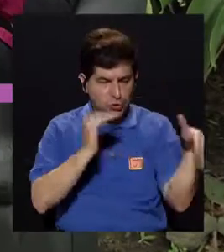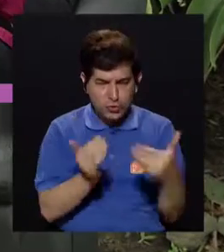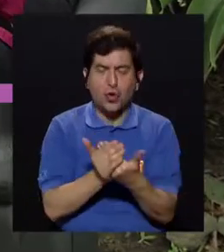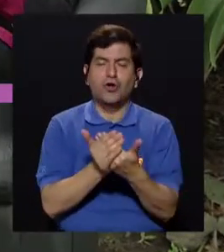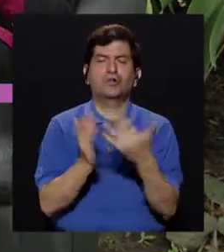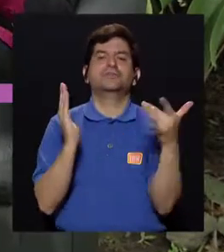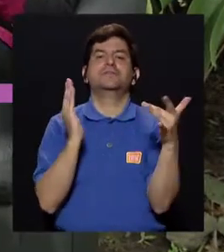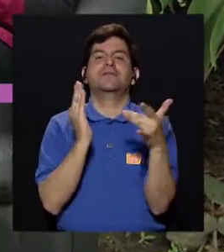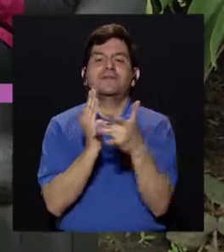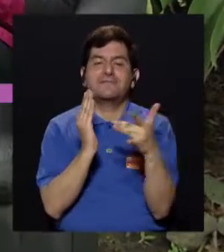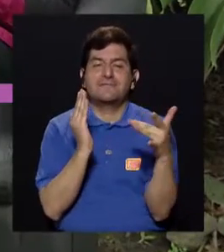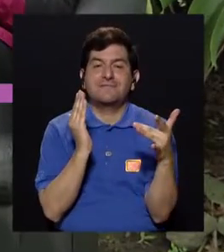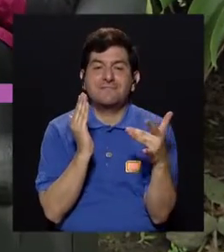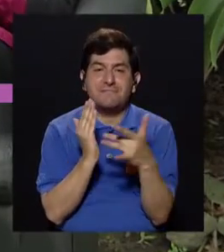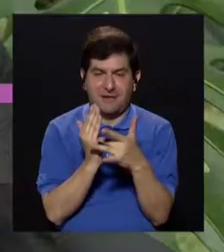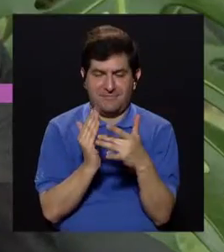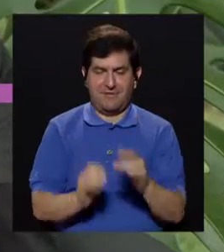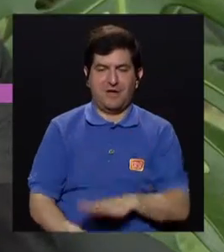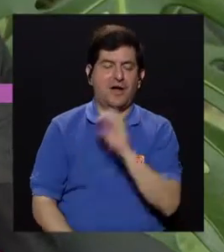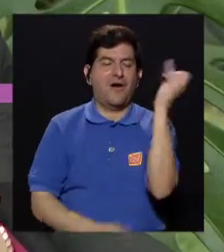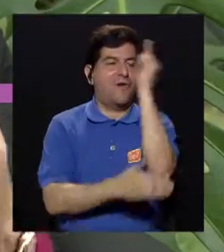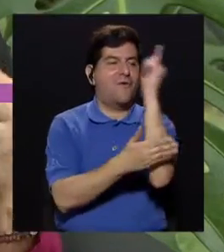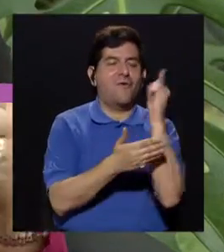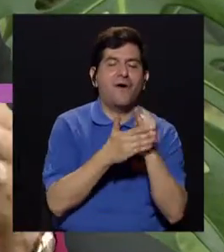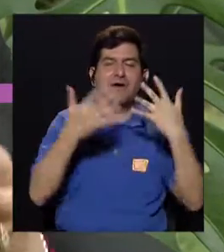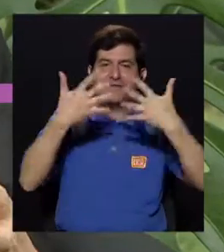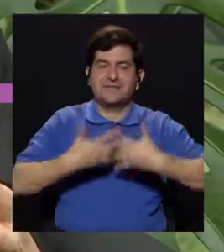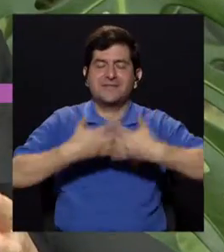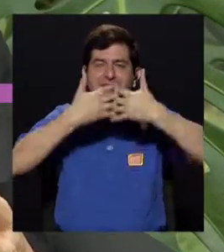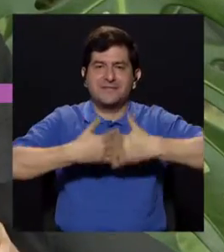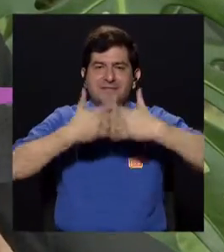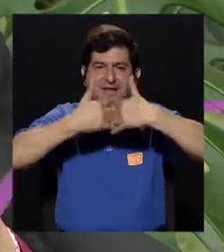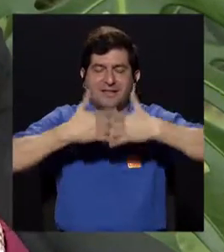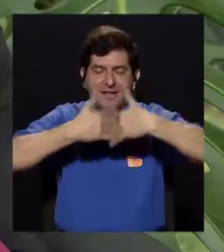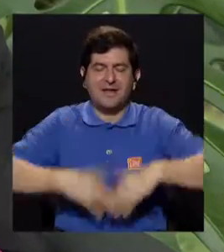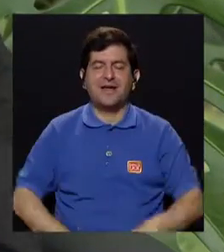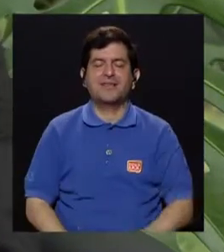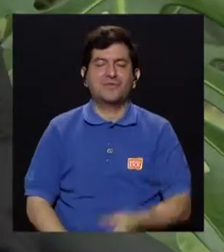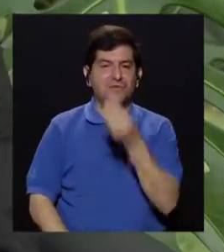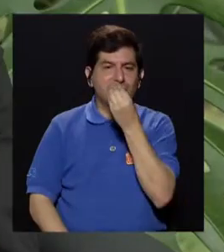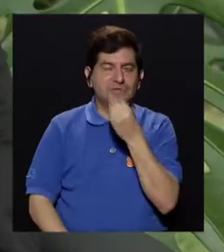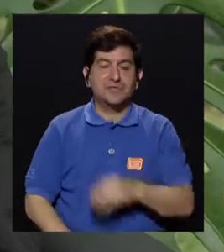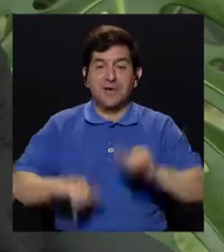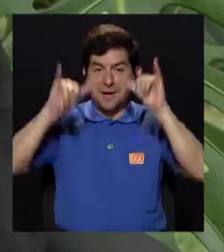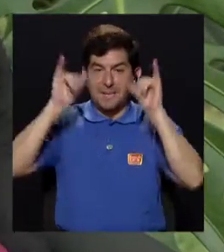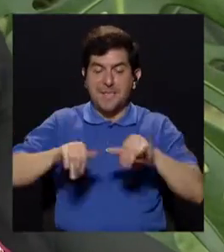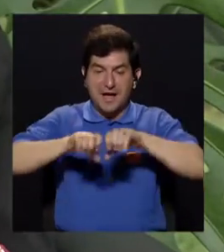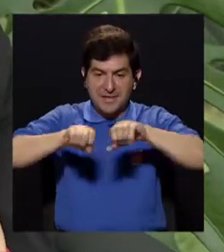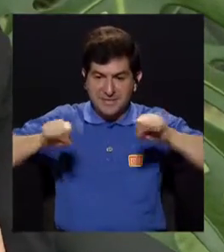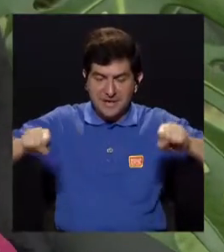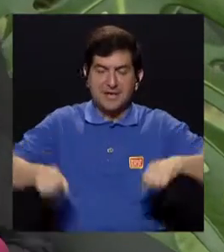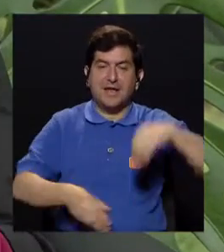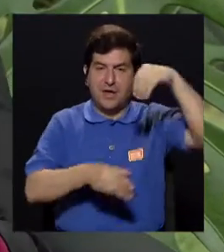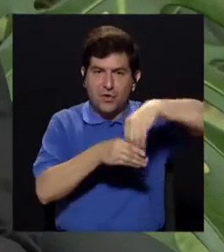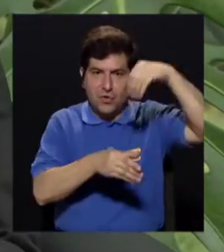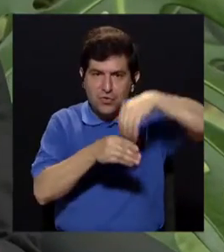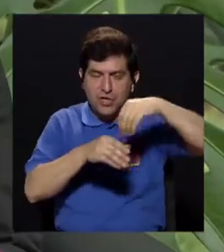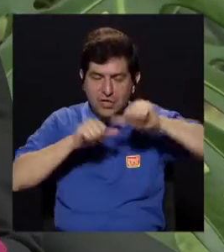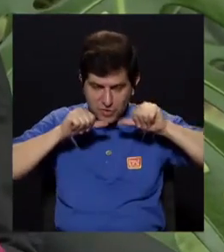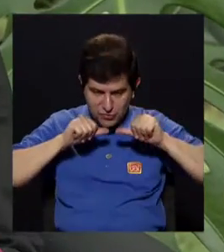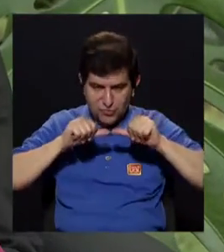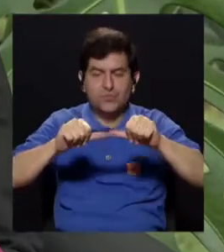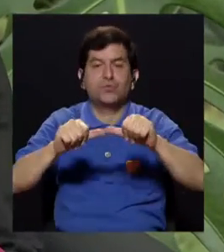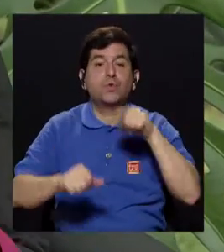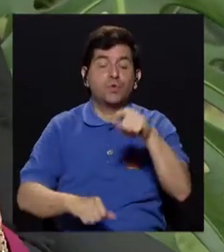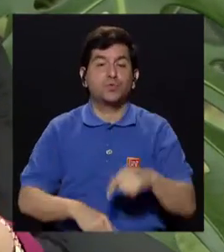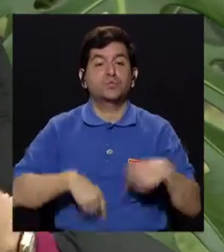una de las técnicas o del arte de la industria alimentaria para que se pueda preservar un embutido es que se le pongan sustancias